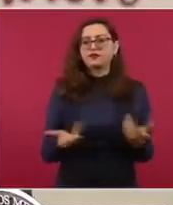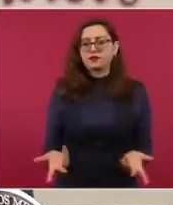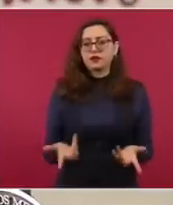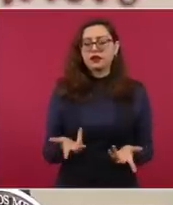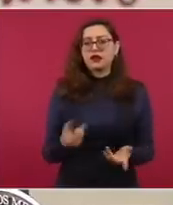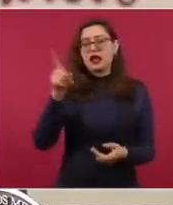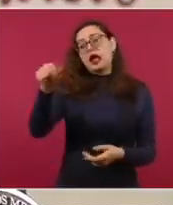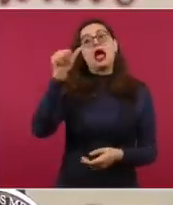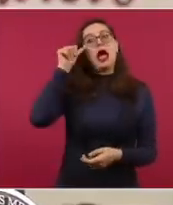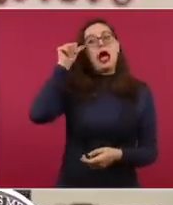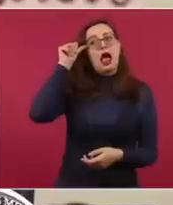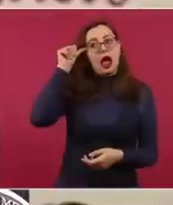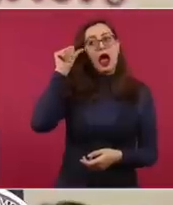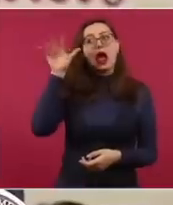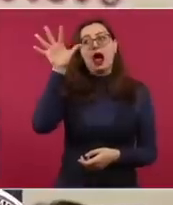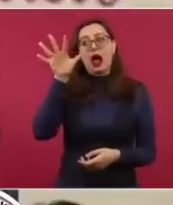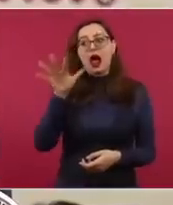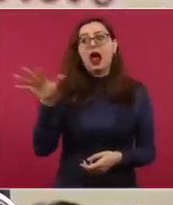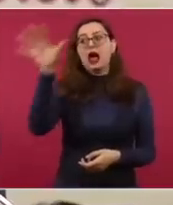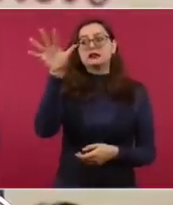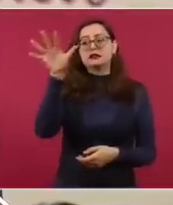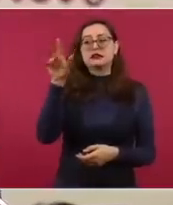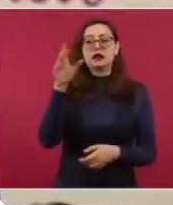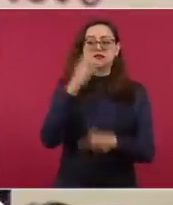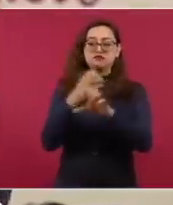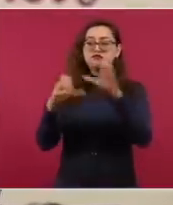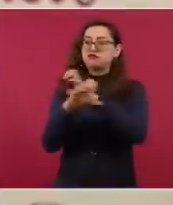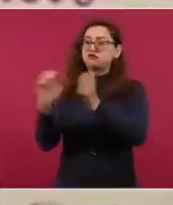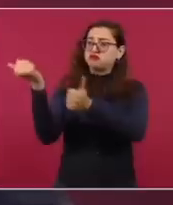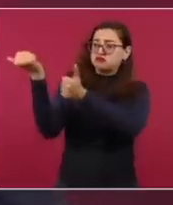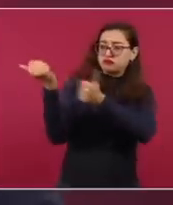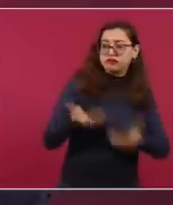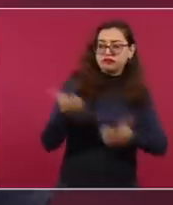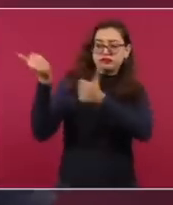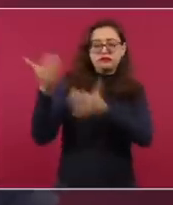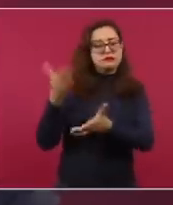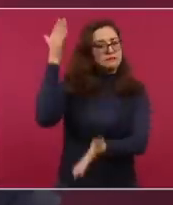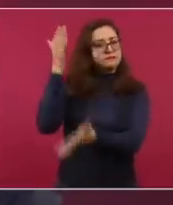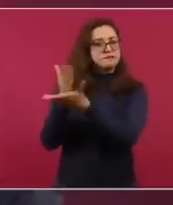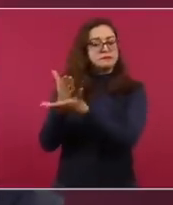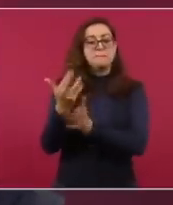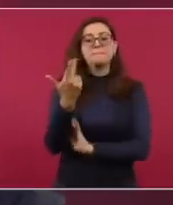de Asia, Estados Unidos, México y Canadá, se produzca en Norteamérica.